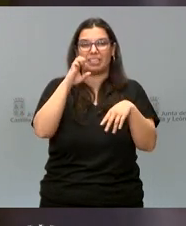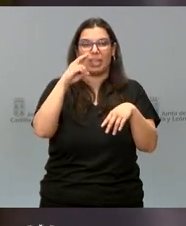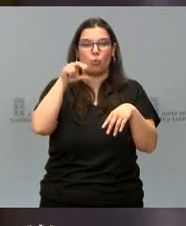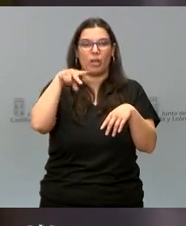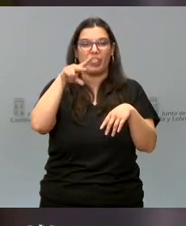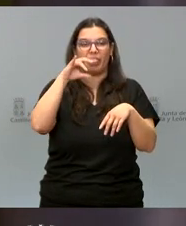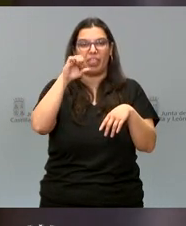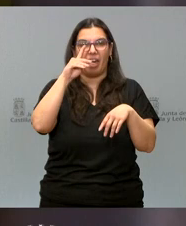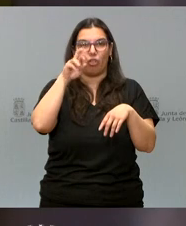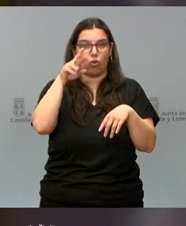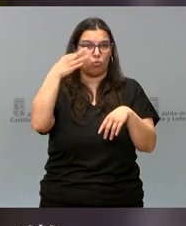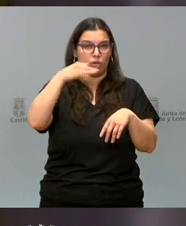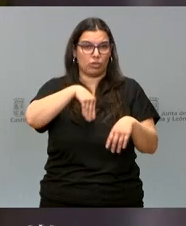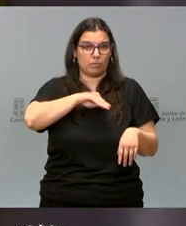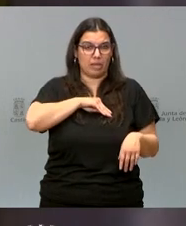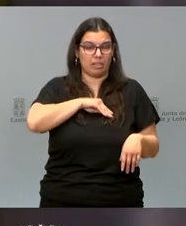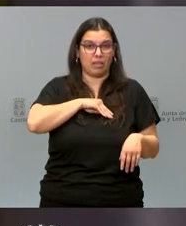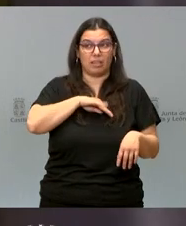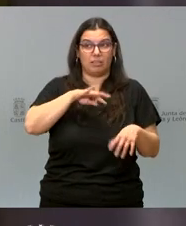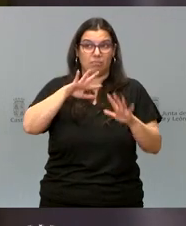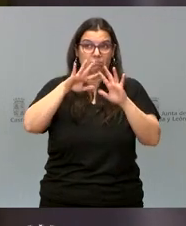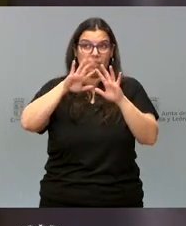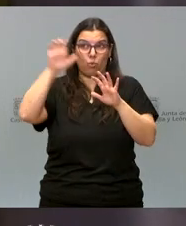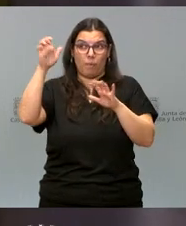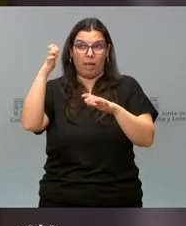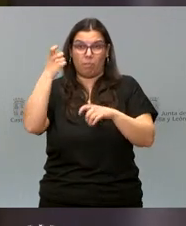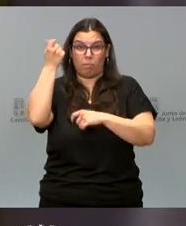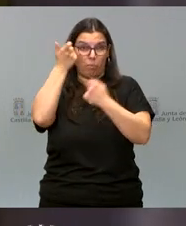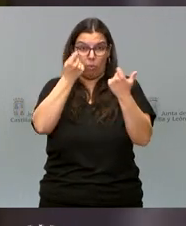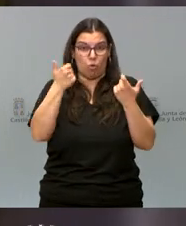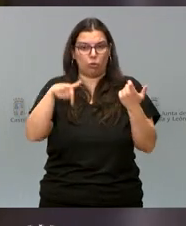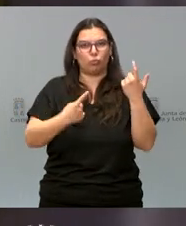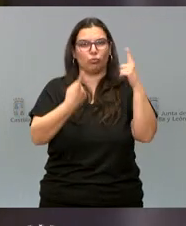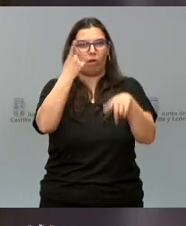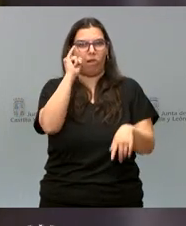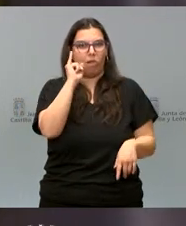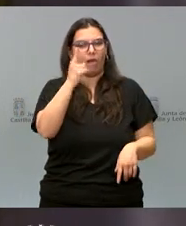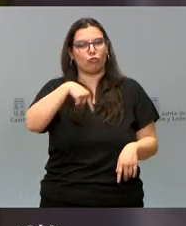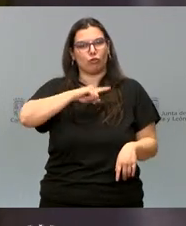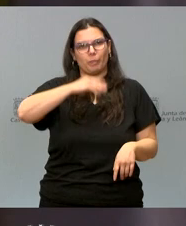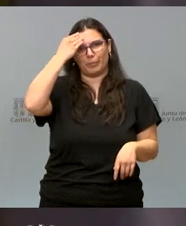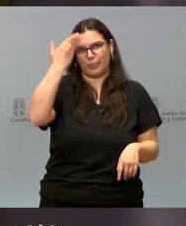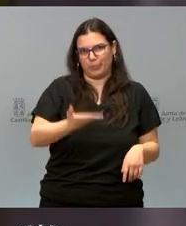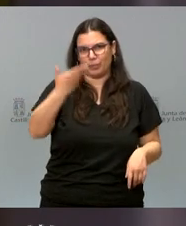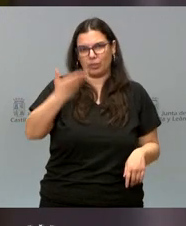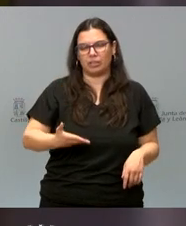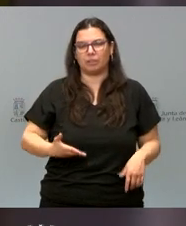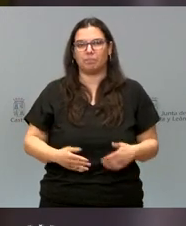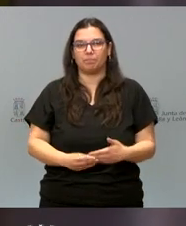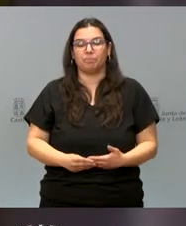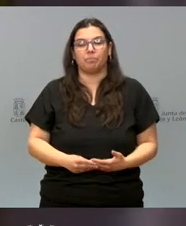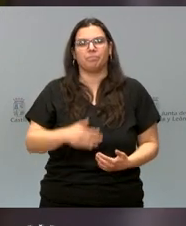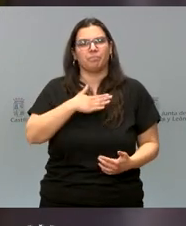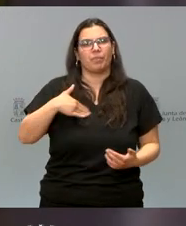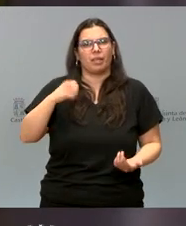y de los pocos que existen en Europa que consideramos muy importante. Queremos